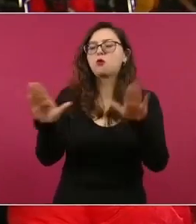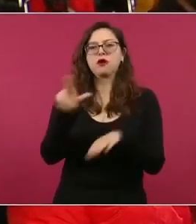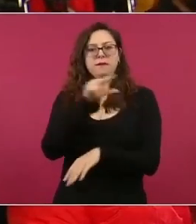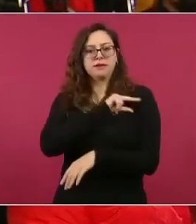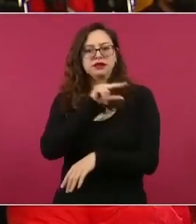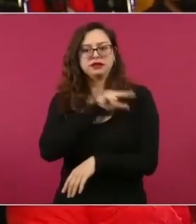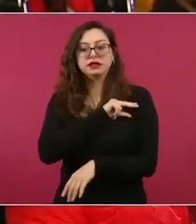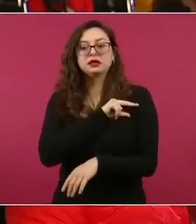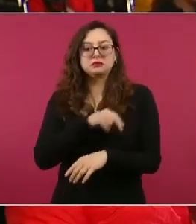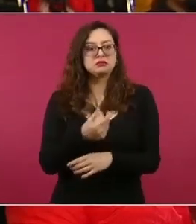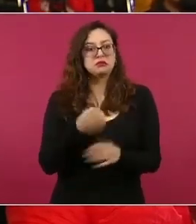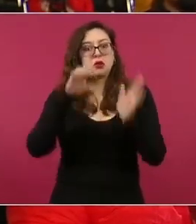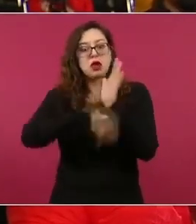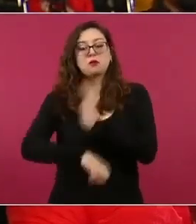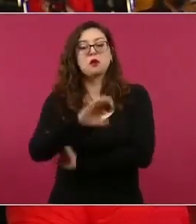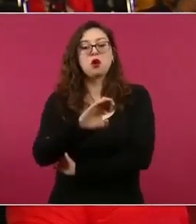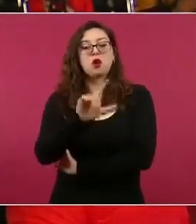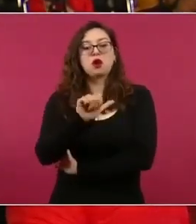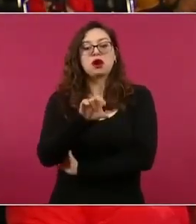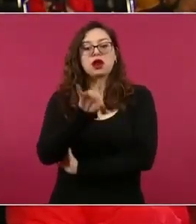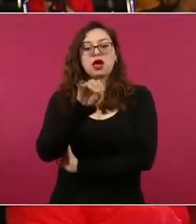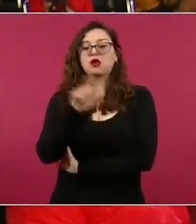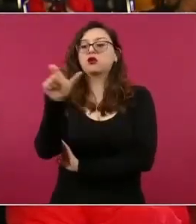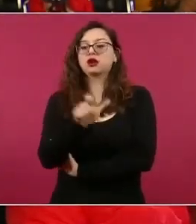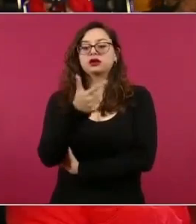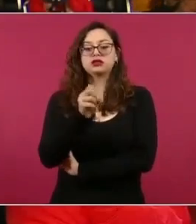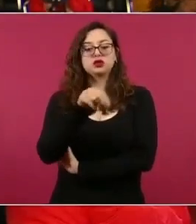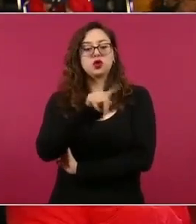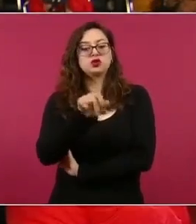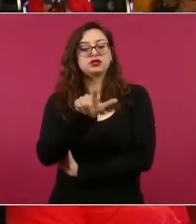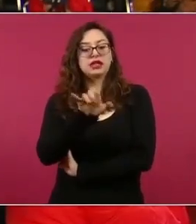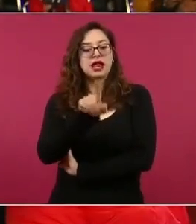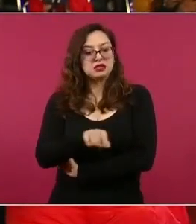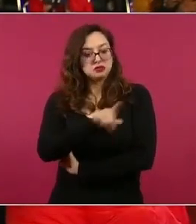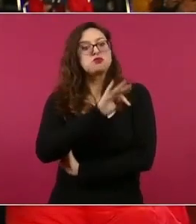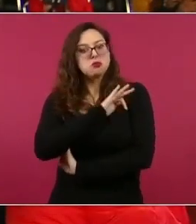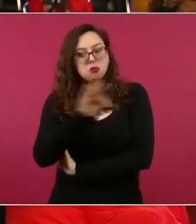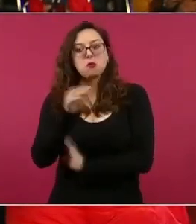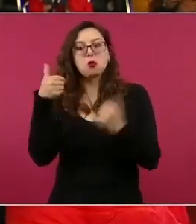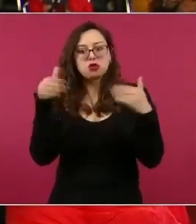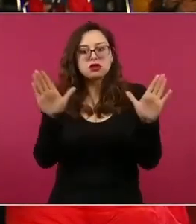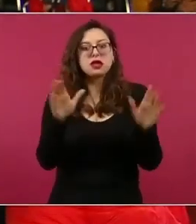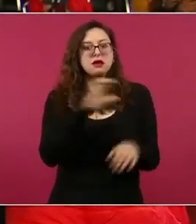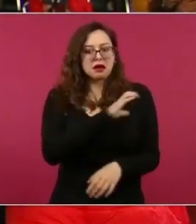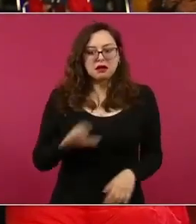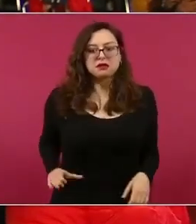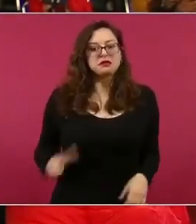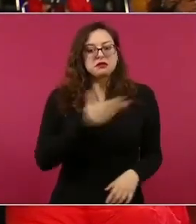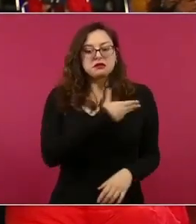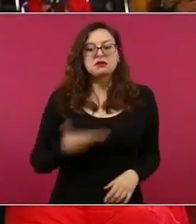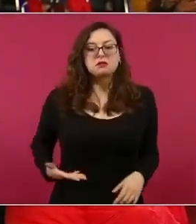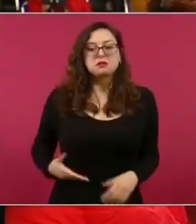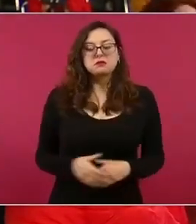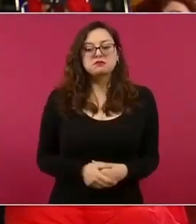candidato el empresario Claudio X. González. Quisiera conocer su opinión sobre esto, ya que usted ha invitado a la oposición a definir ya sus